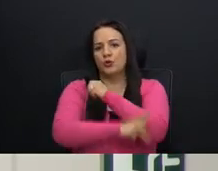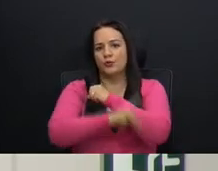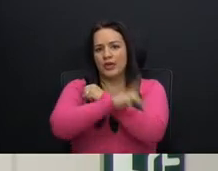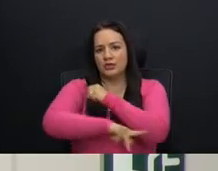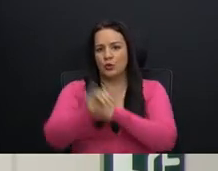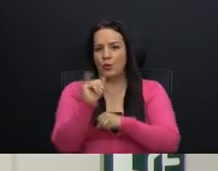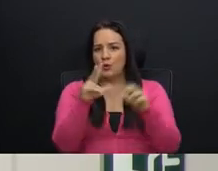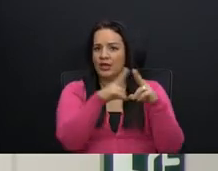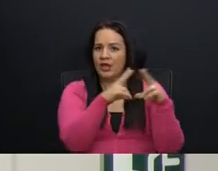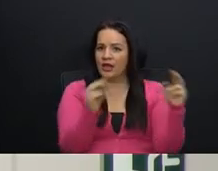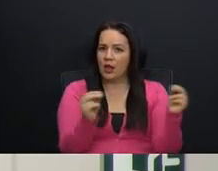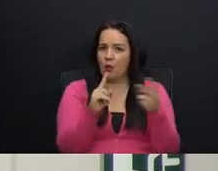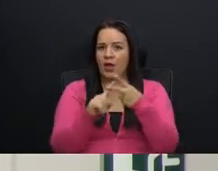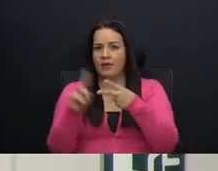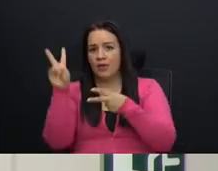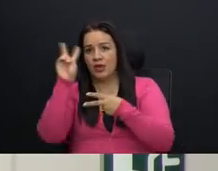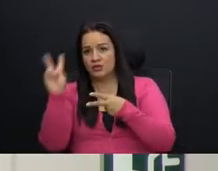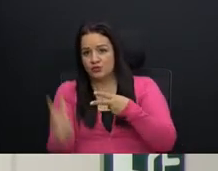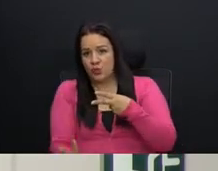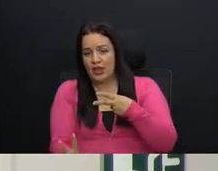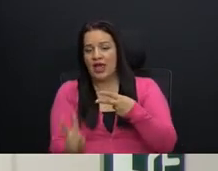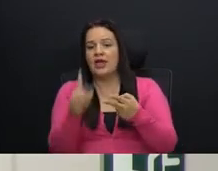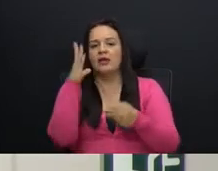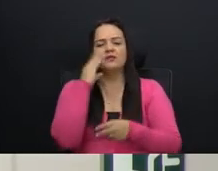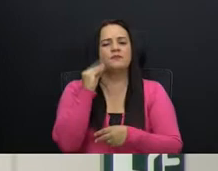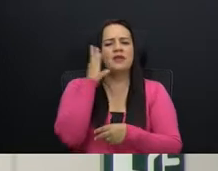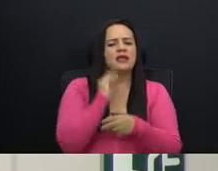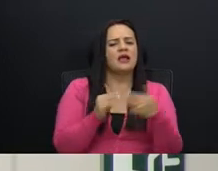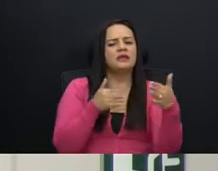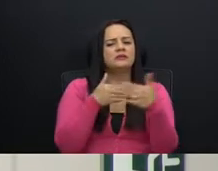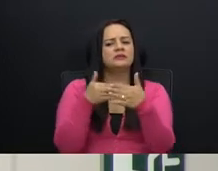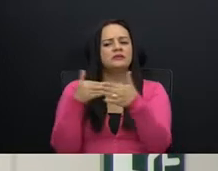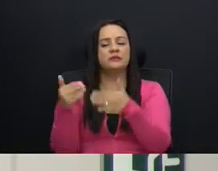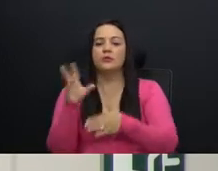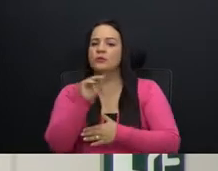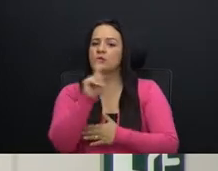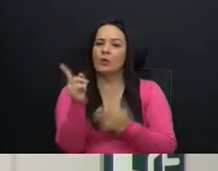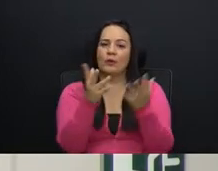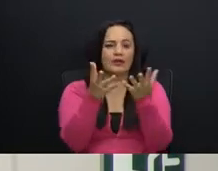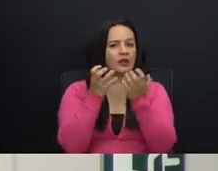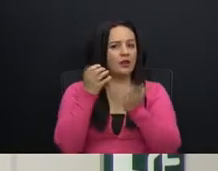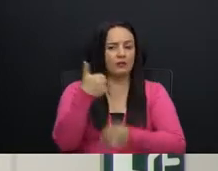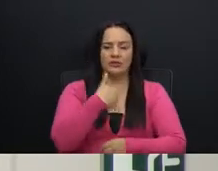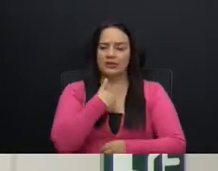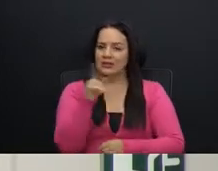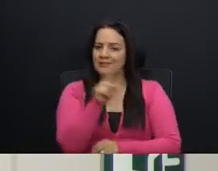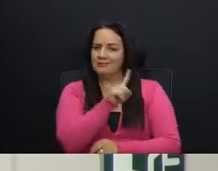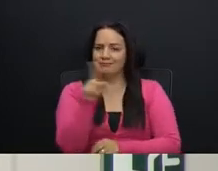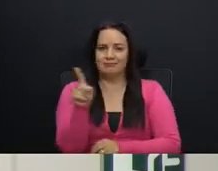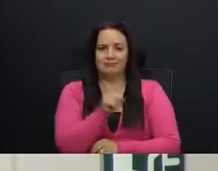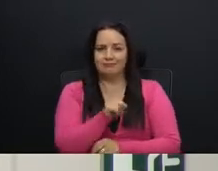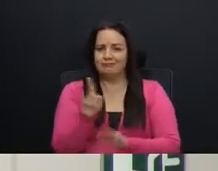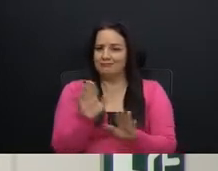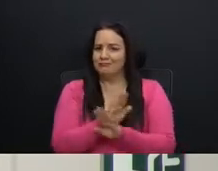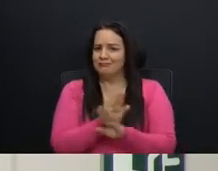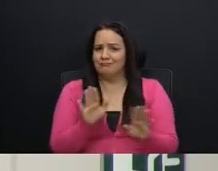como Nicaragua y Venezuela. Experiencias muy cercanas que no quisiéramos tener ni por